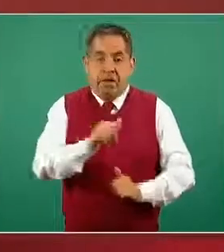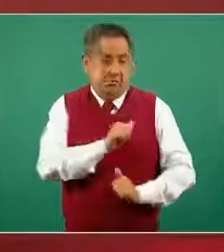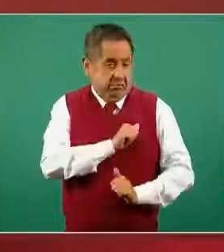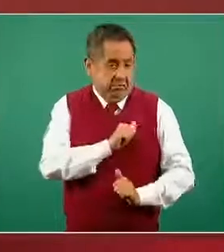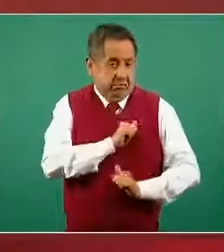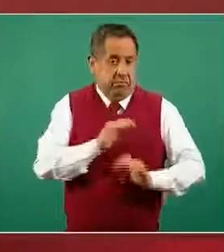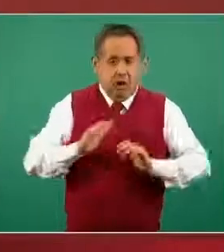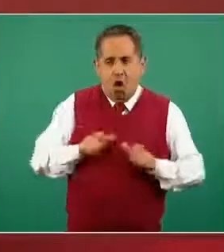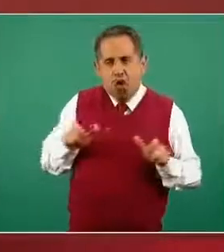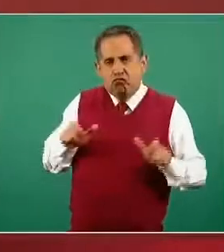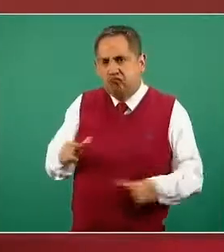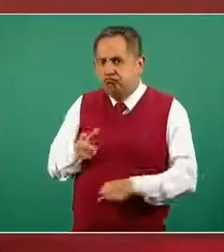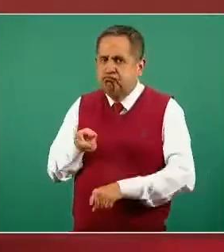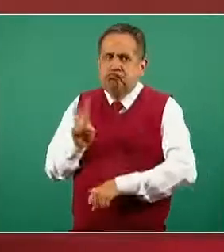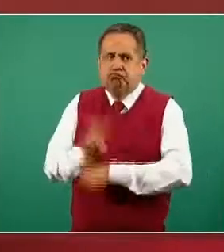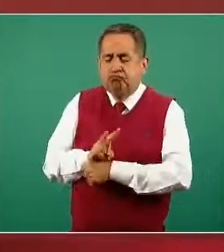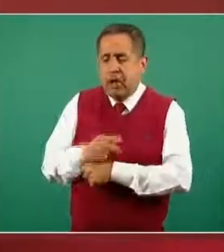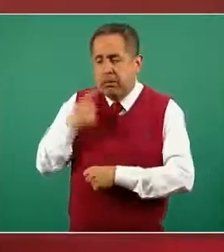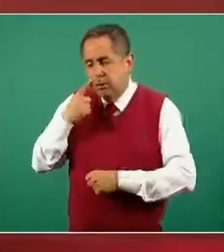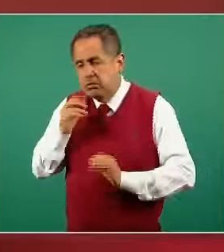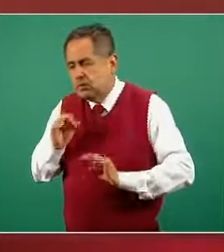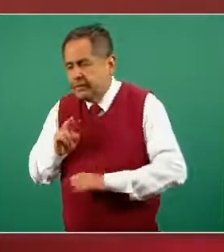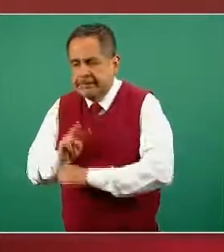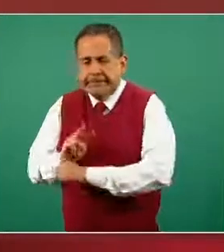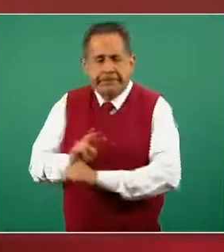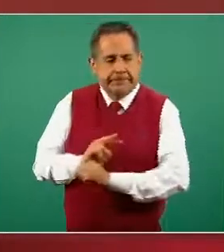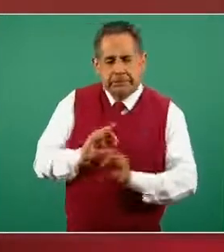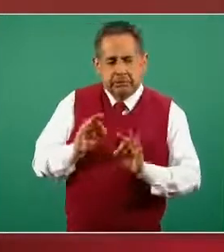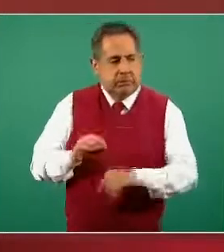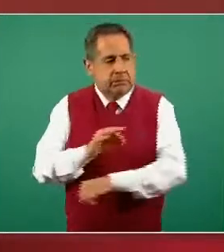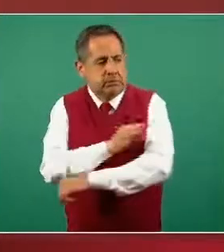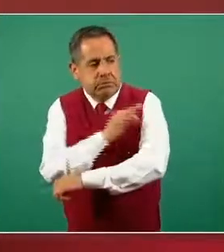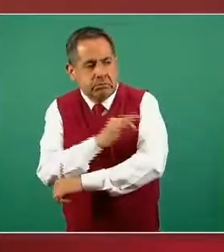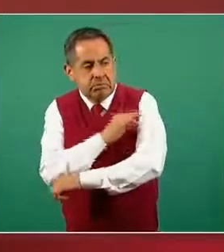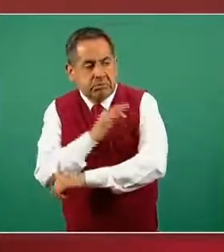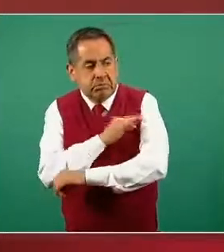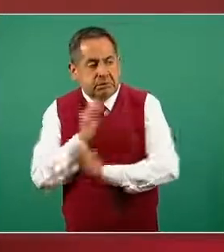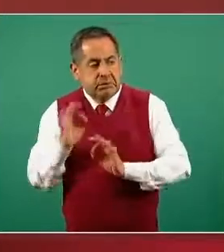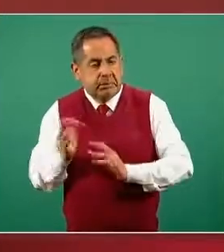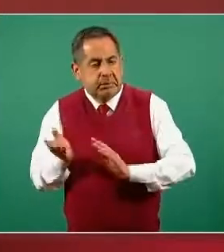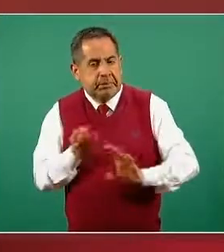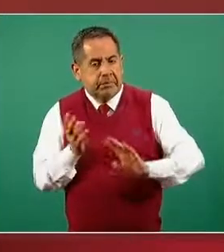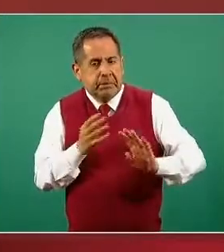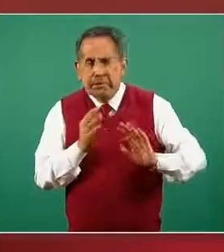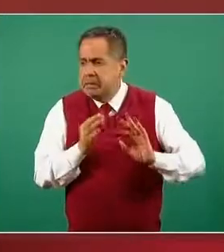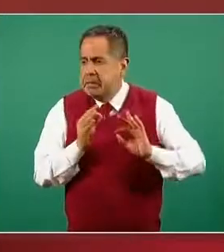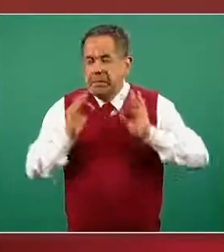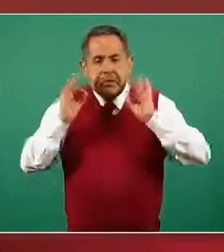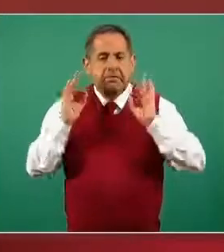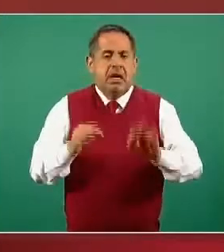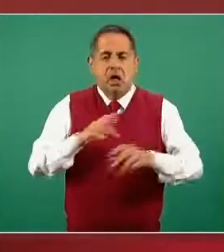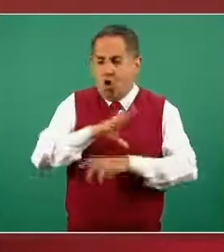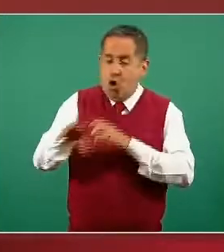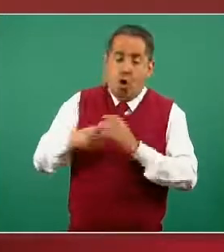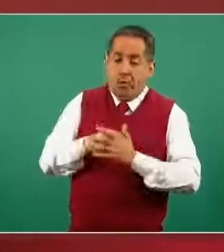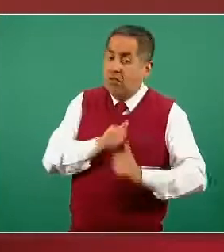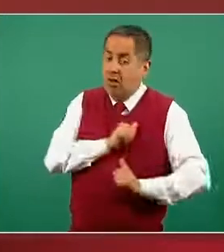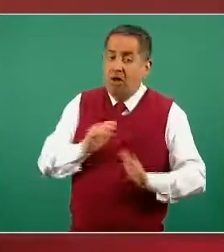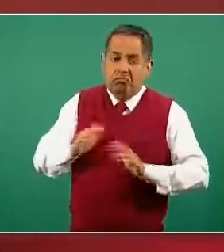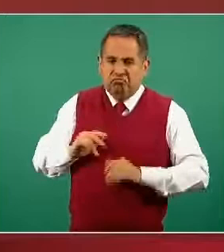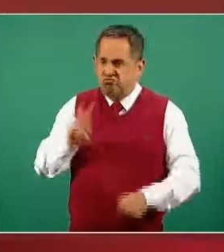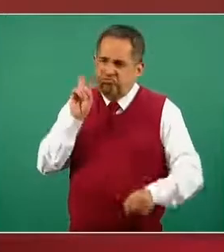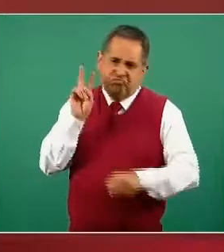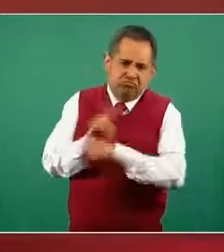en el resguardo del propio operativo, de las personas que vacunan, de las personas que se vacunan y de la integridad y seguridad